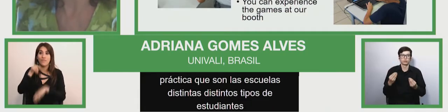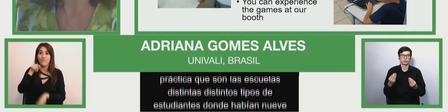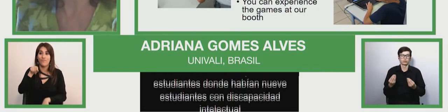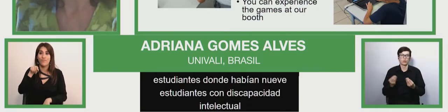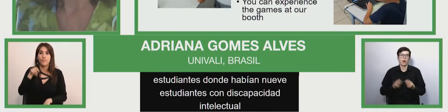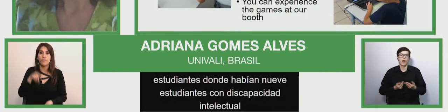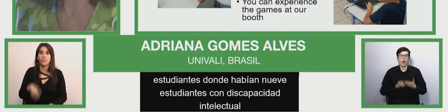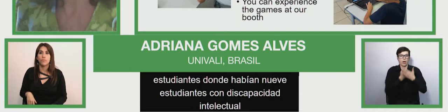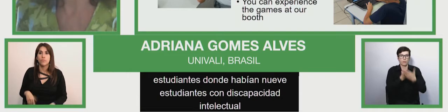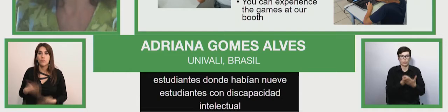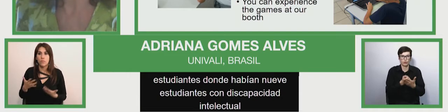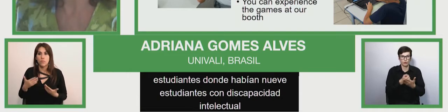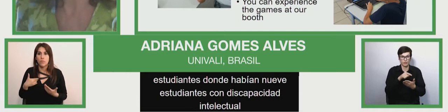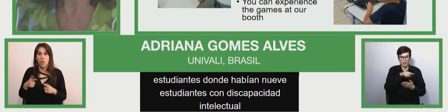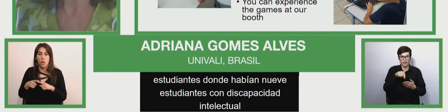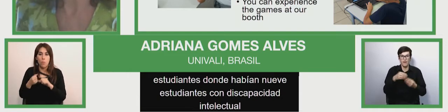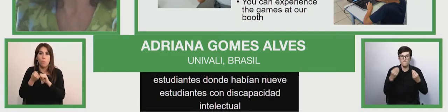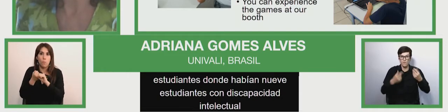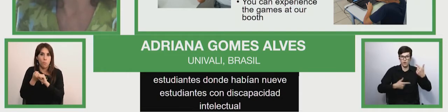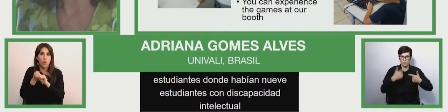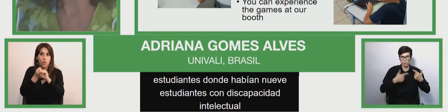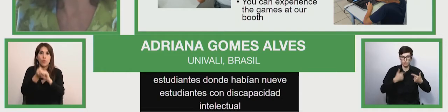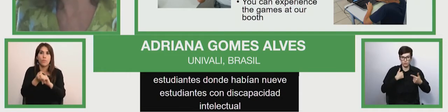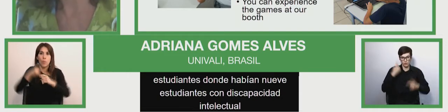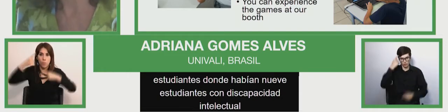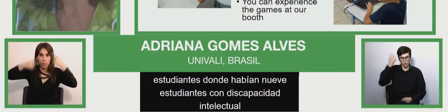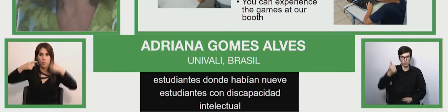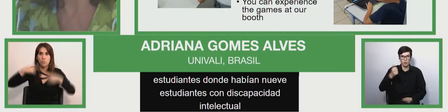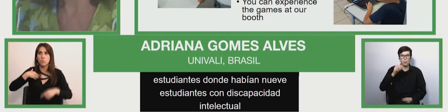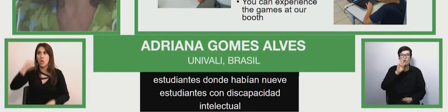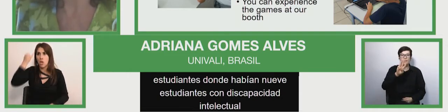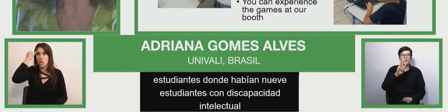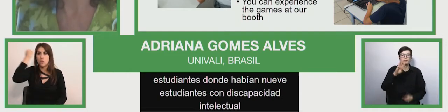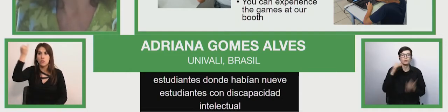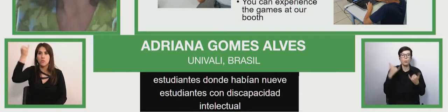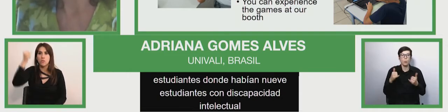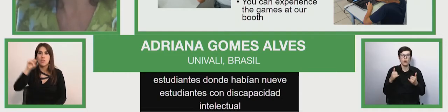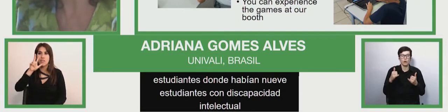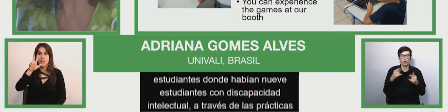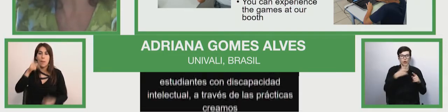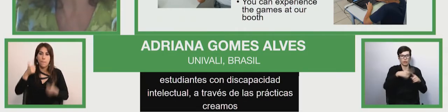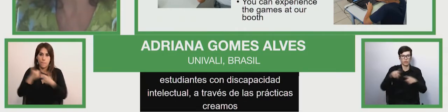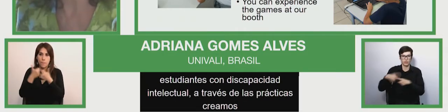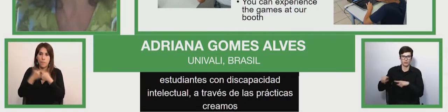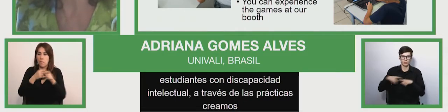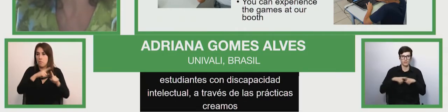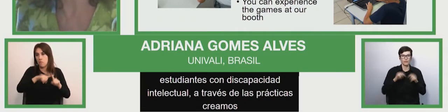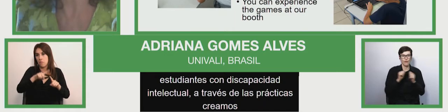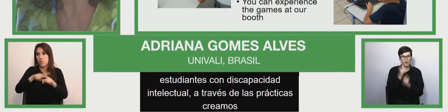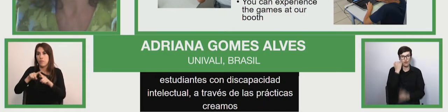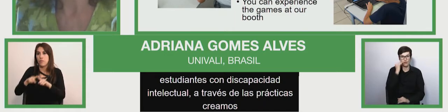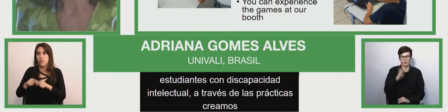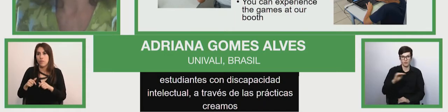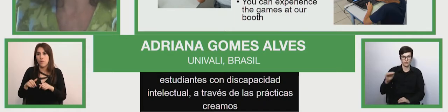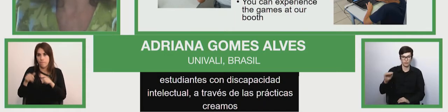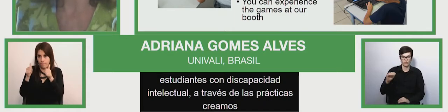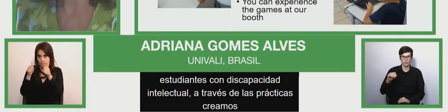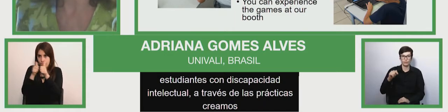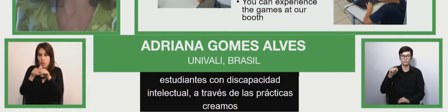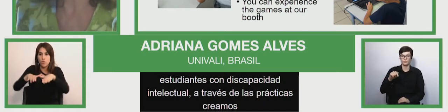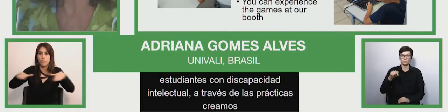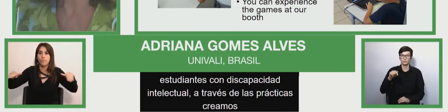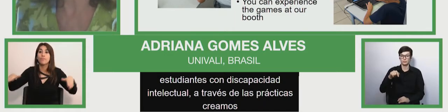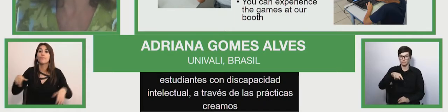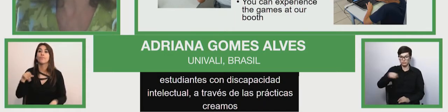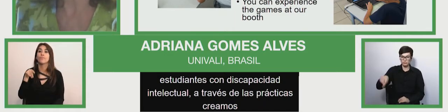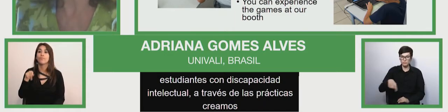A través de las prácticas, creamos tres juegos digitales con los niños, ambos que crearon